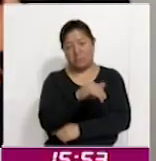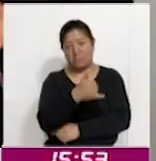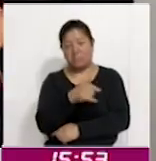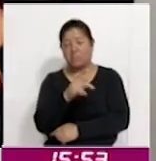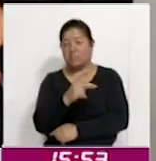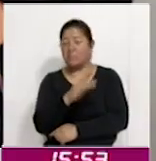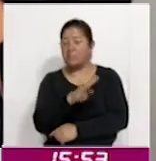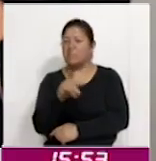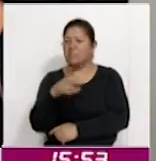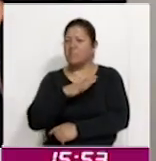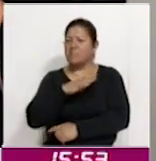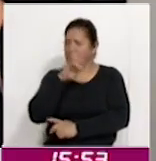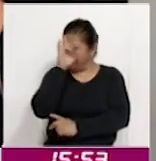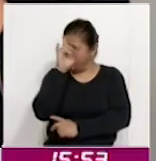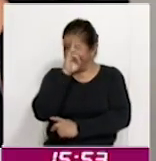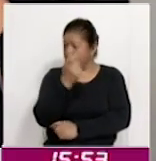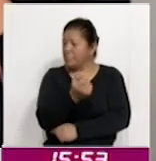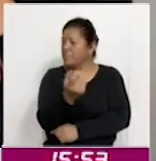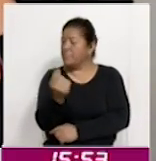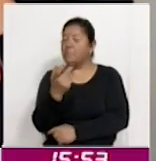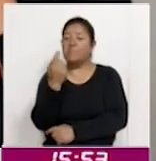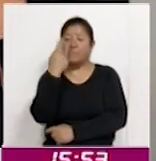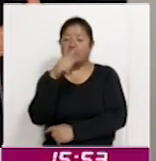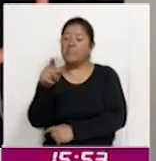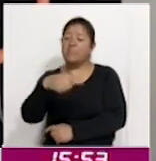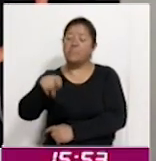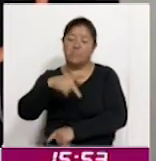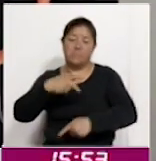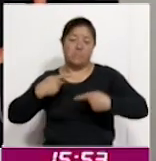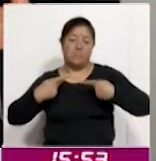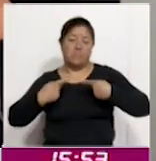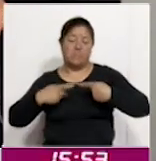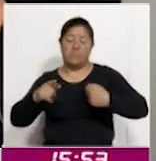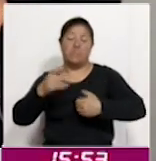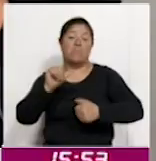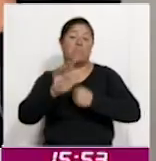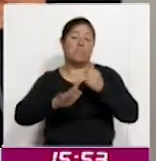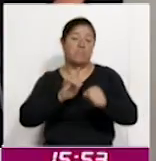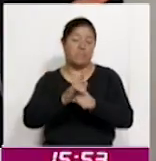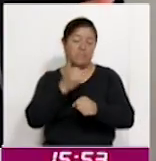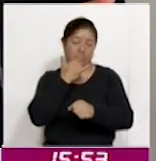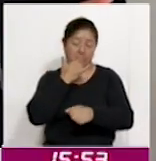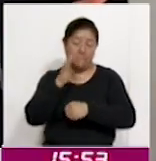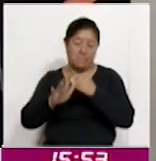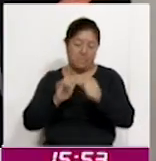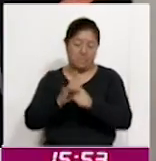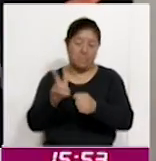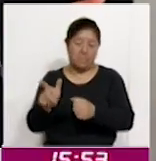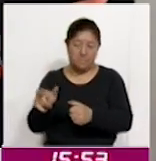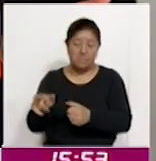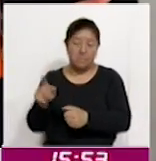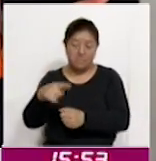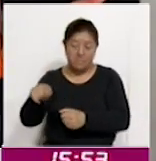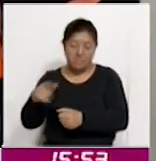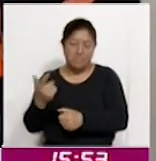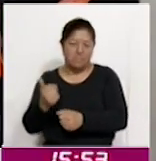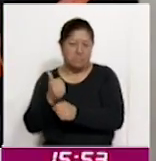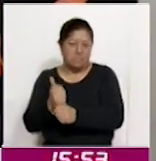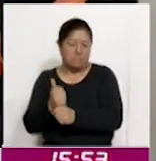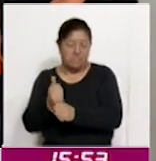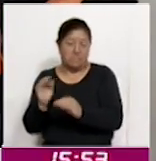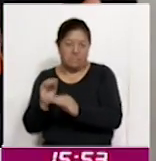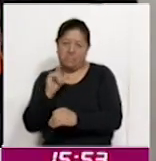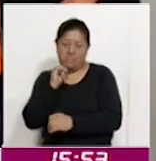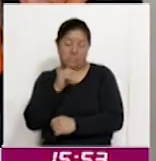recomendaciones para que los animalitos de compañía, pues este invierno no sufran de frío y pues sobre todo tenerlos